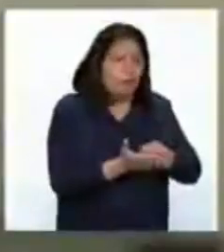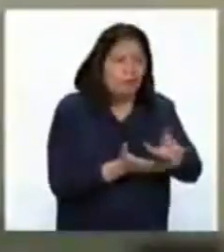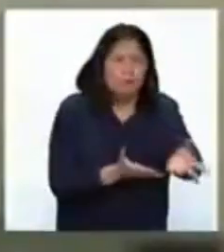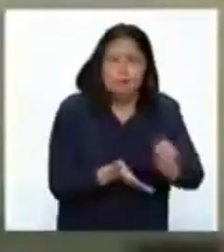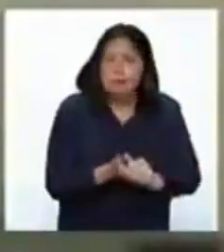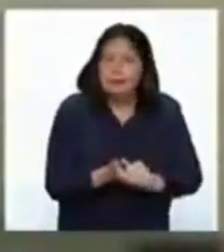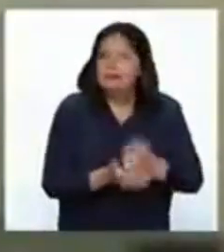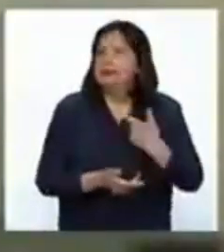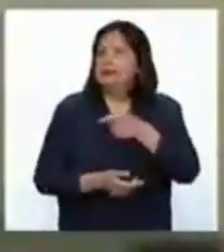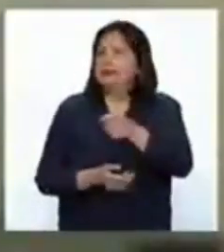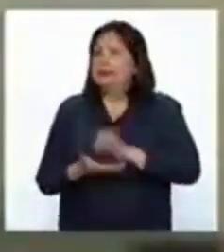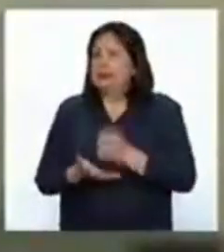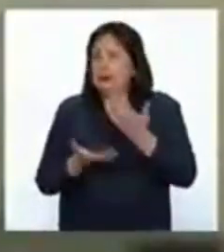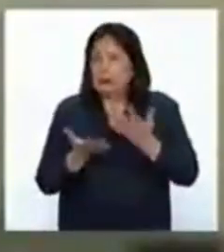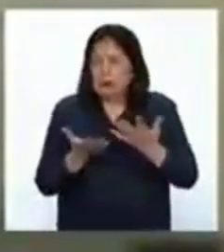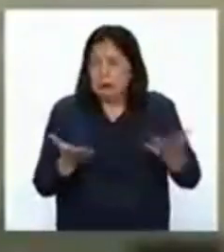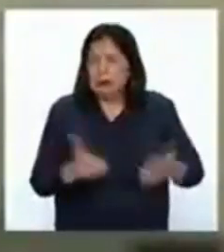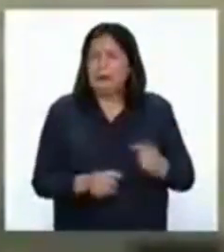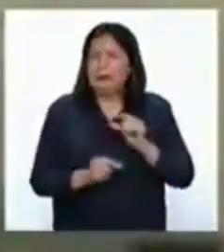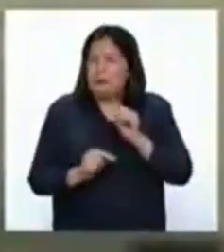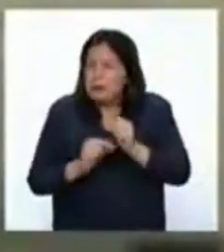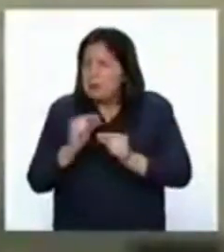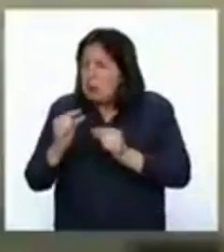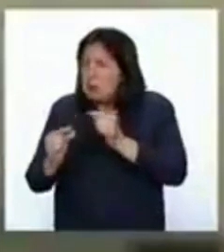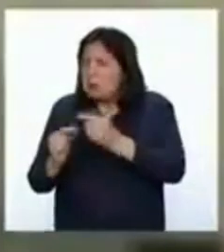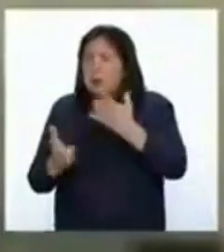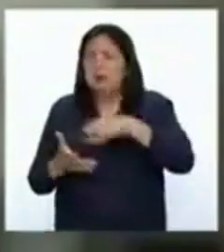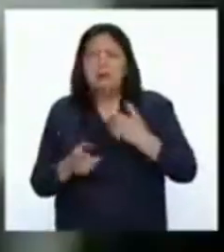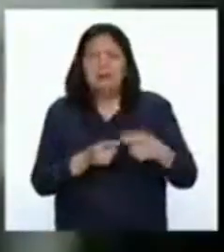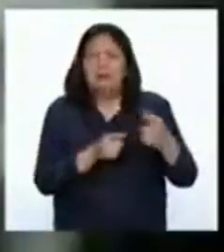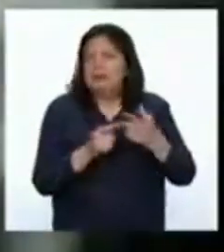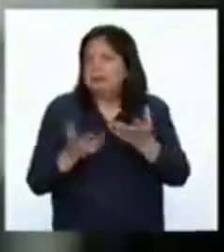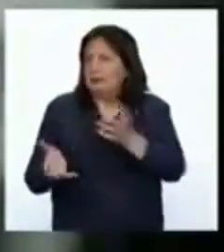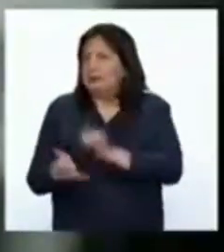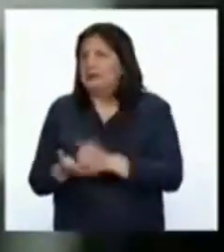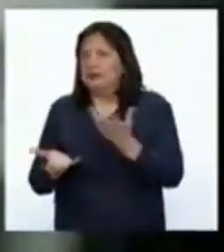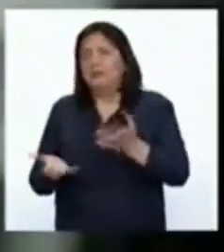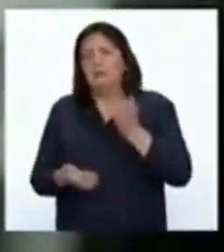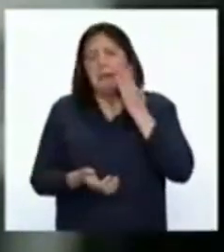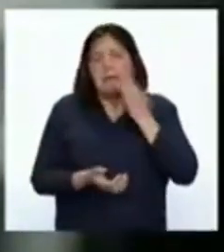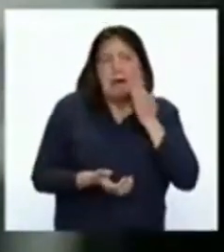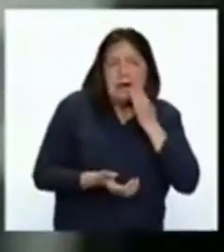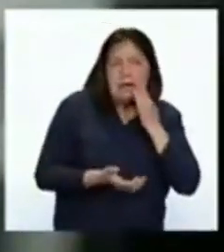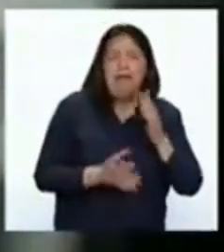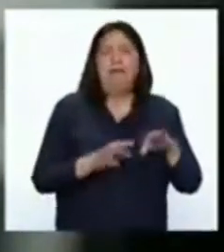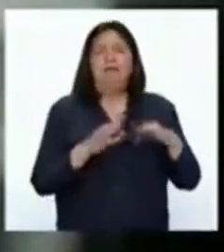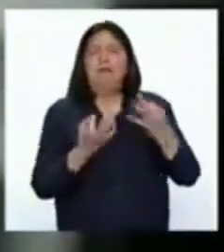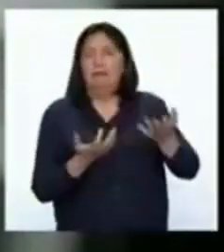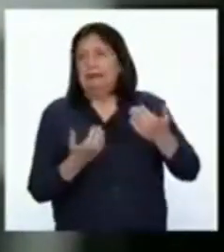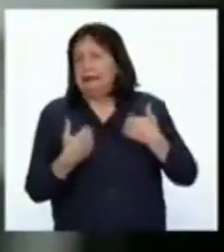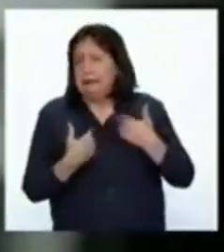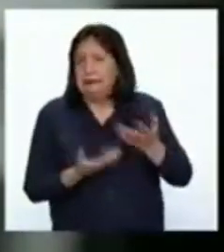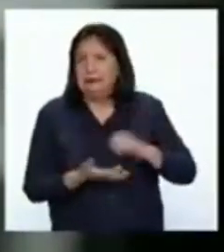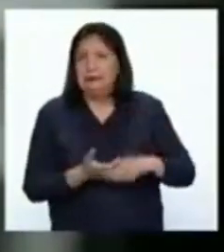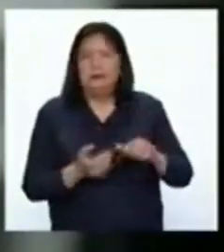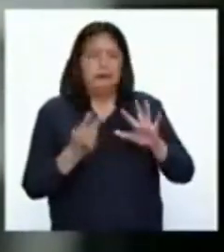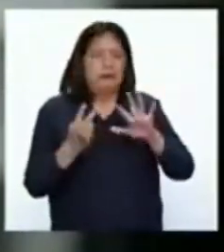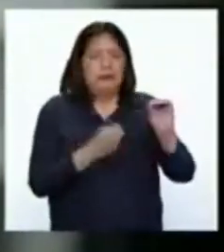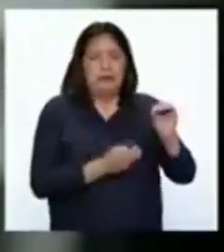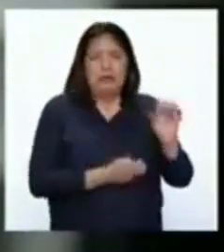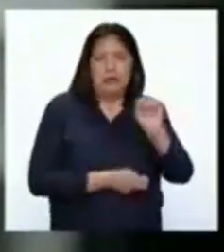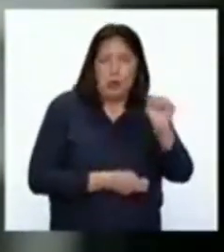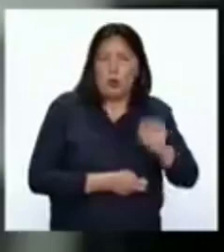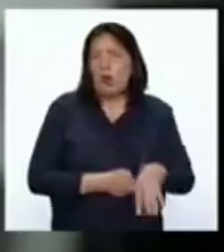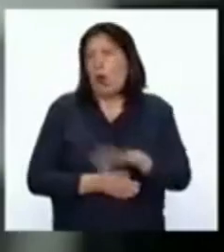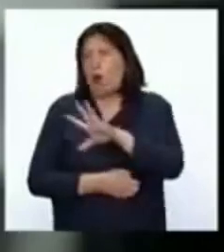Y con ellos son, con estas pequeñas cosas que pueden ser muy diferentes. Que una madre de familia tenga 70 soles